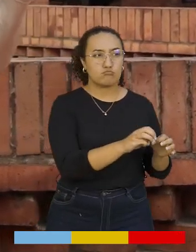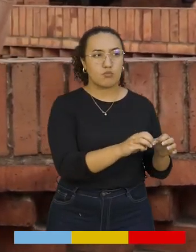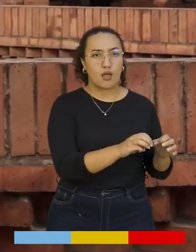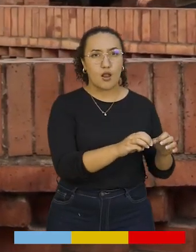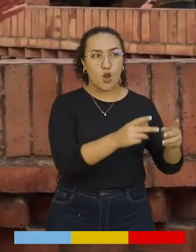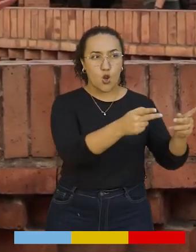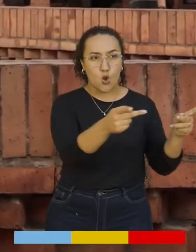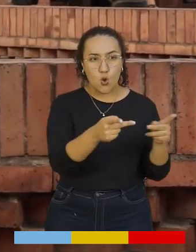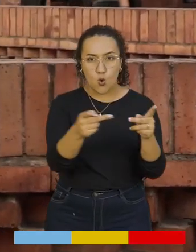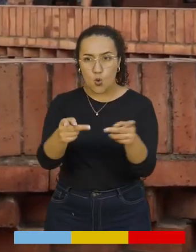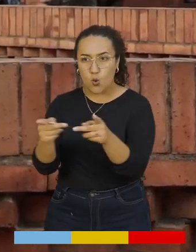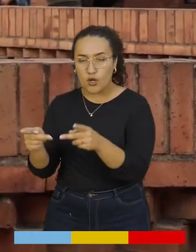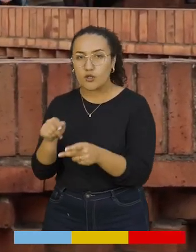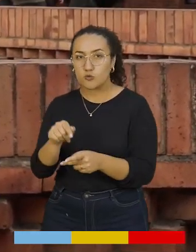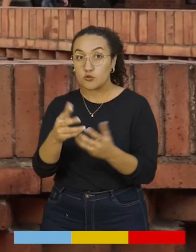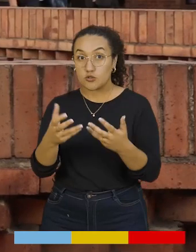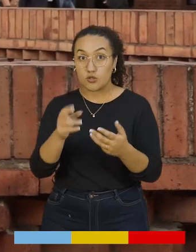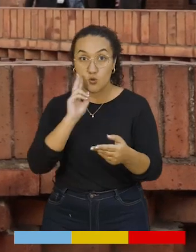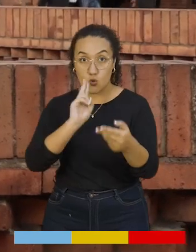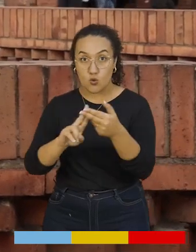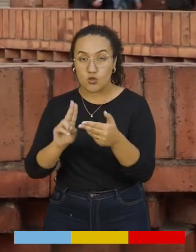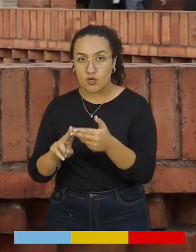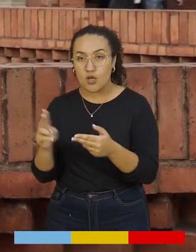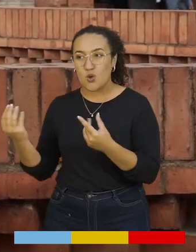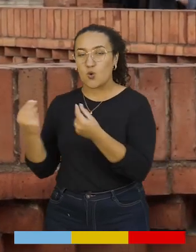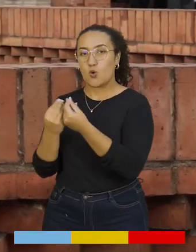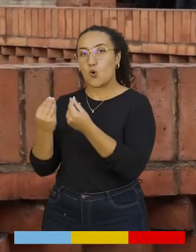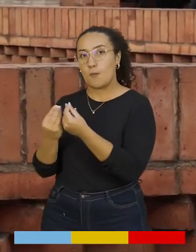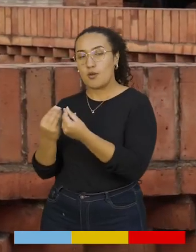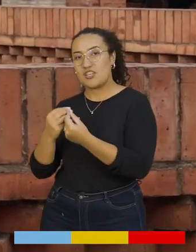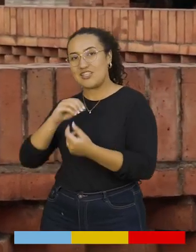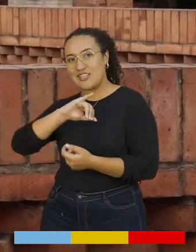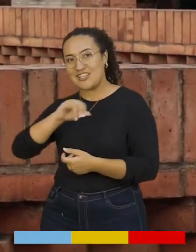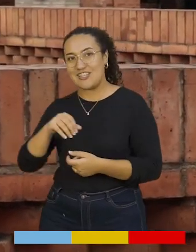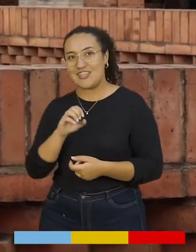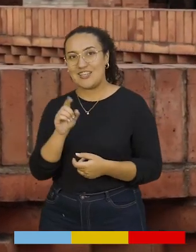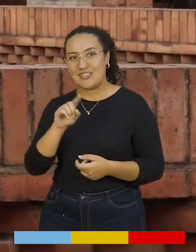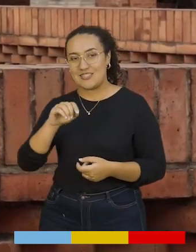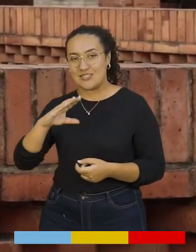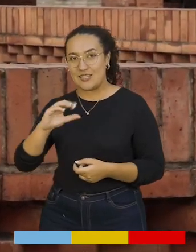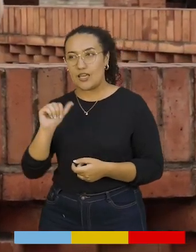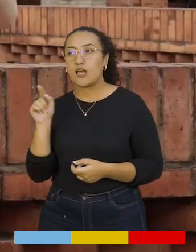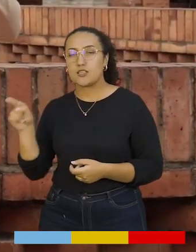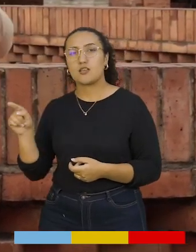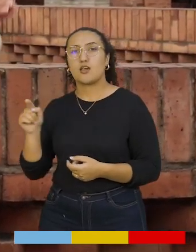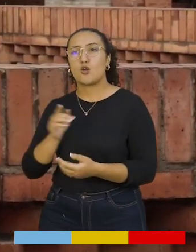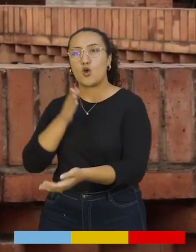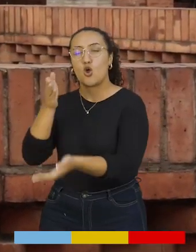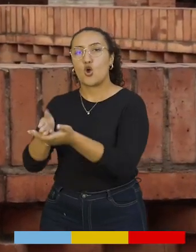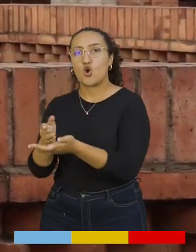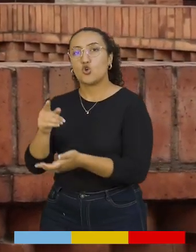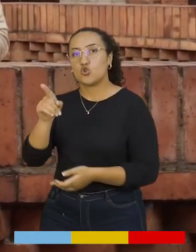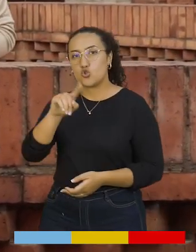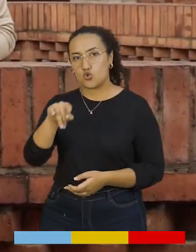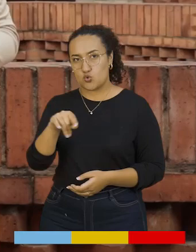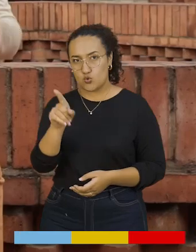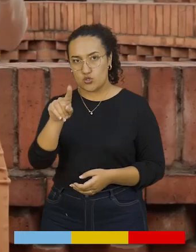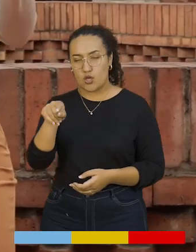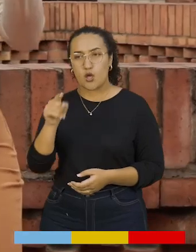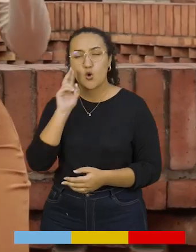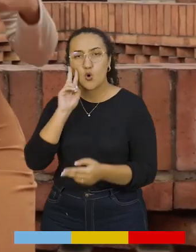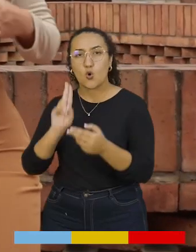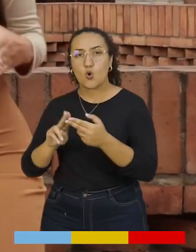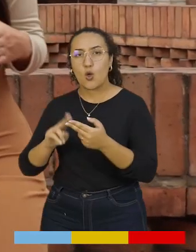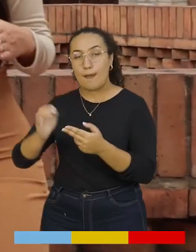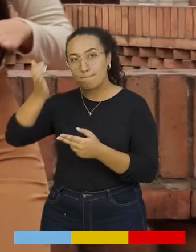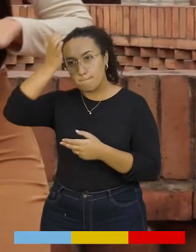destinos imperdibles que no pueden dejar de conocer. Nuestra compañera Jessica Cruz viajó hasta el municipio de Susa para conocer